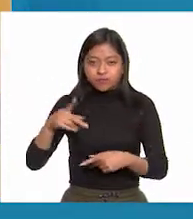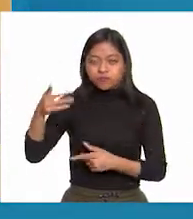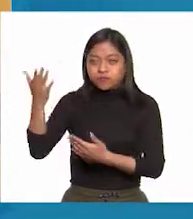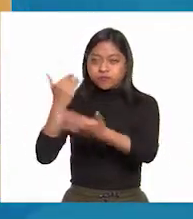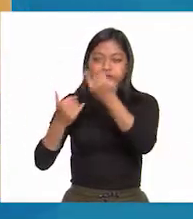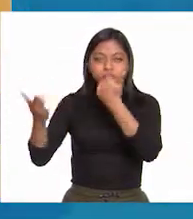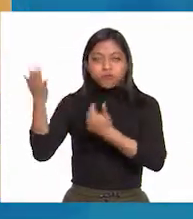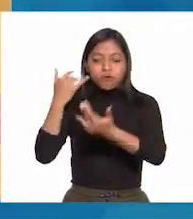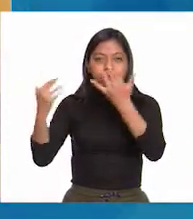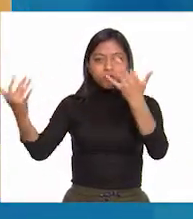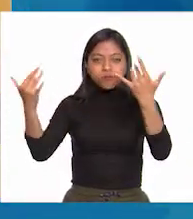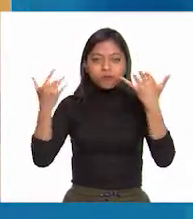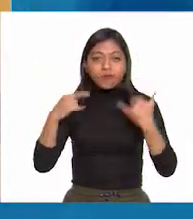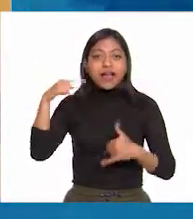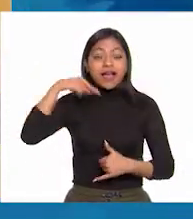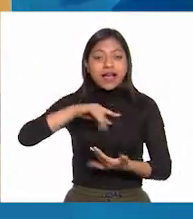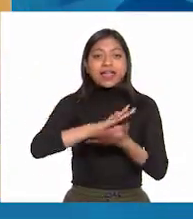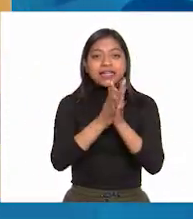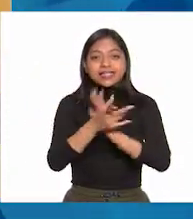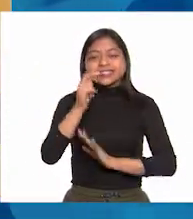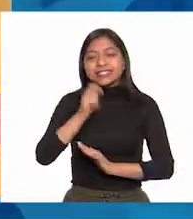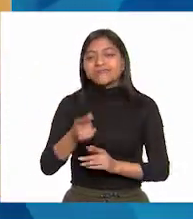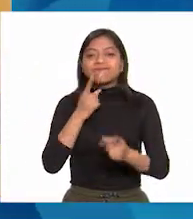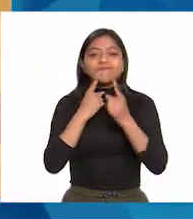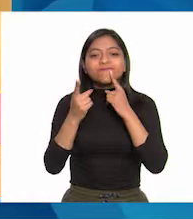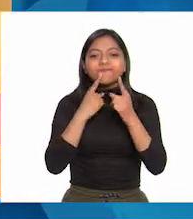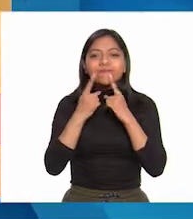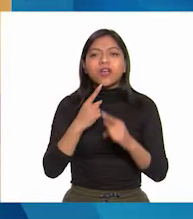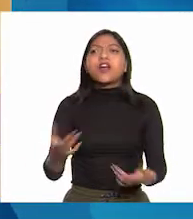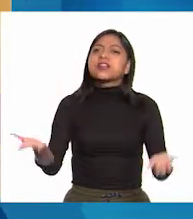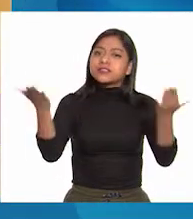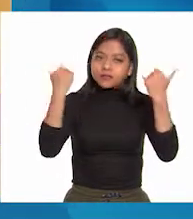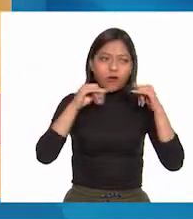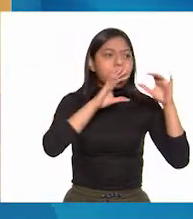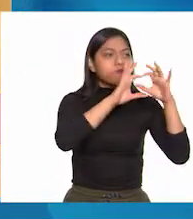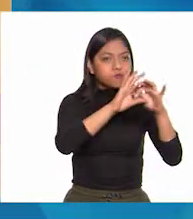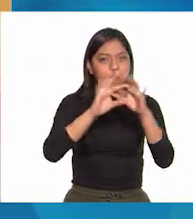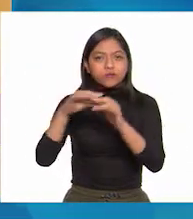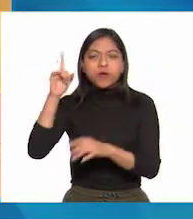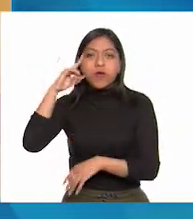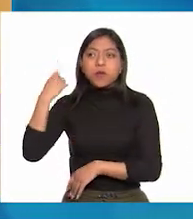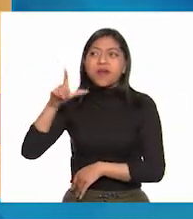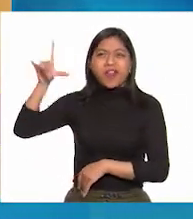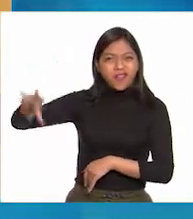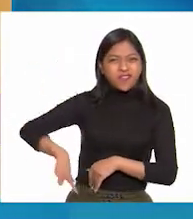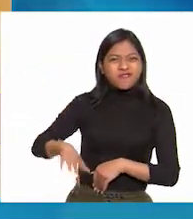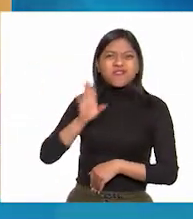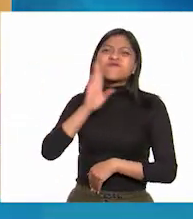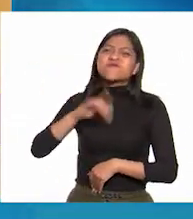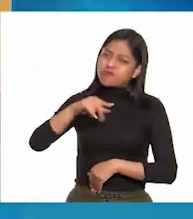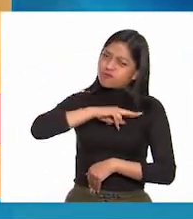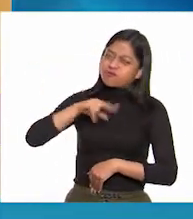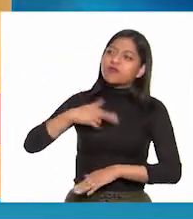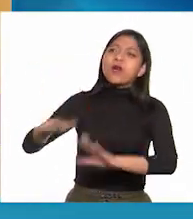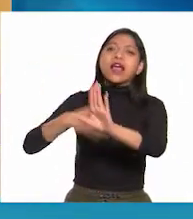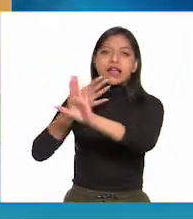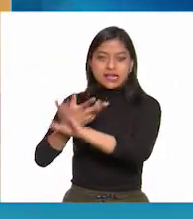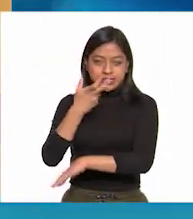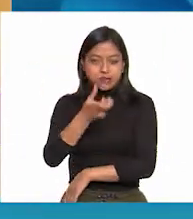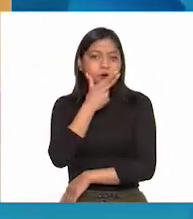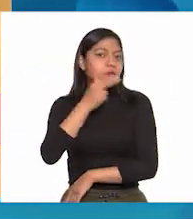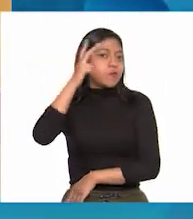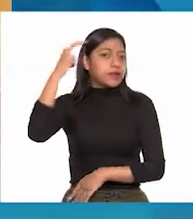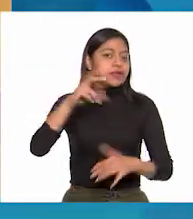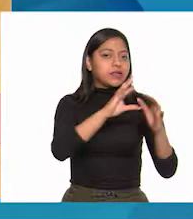La misa se convirtió en una arenga. Hay que unirnos y luchar contra el mal gobierno, exhortaba Hidalgo.